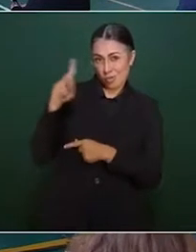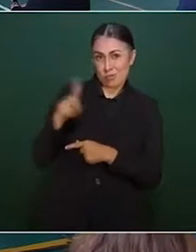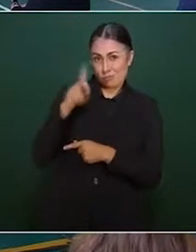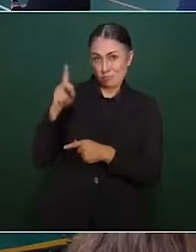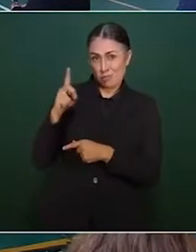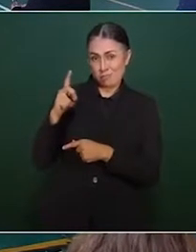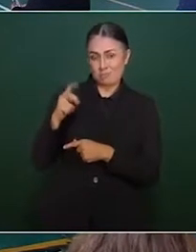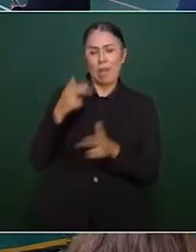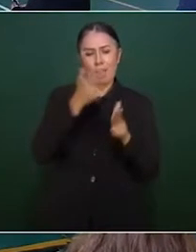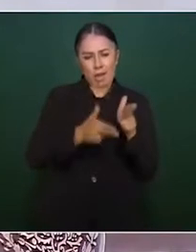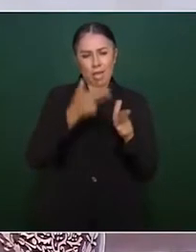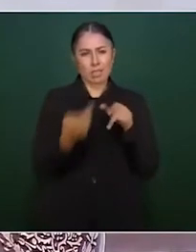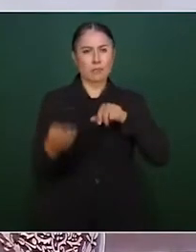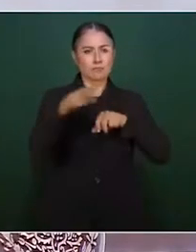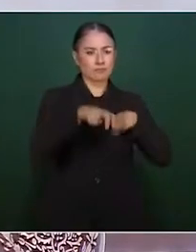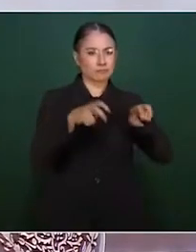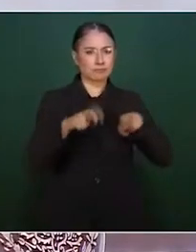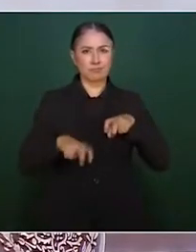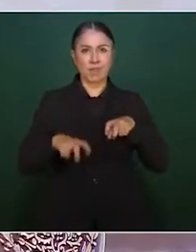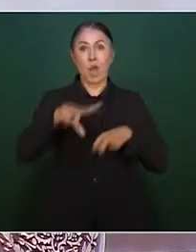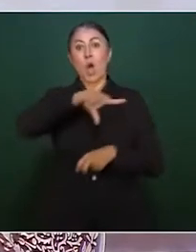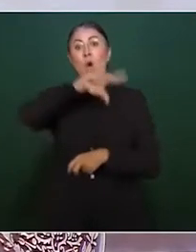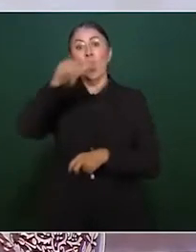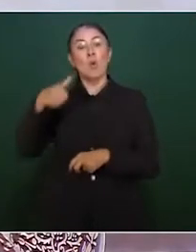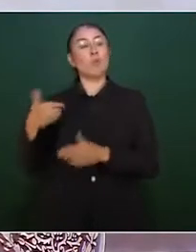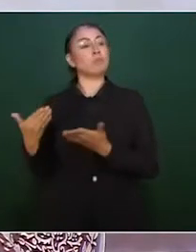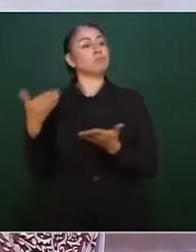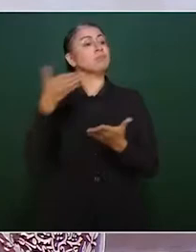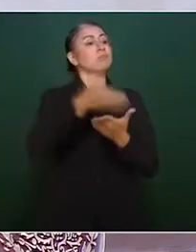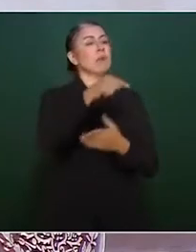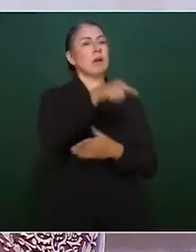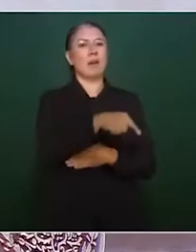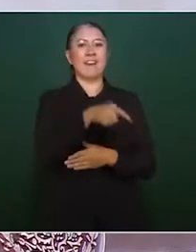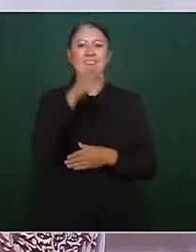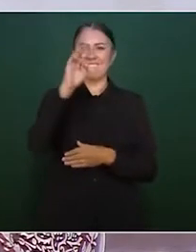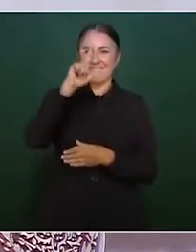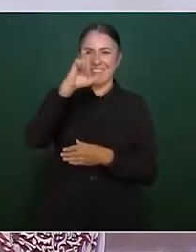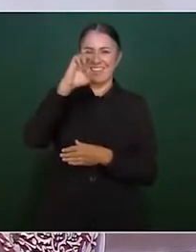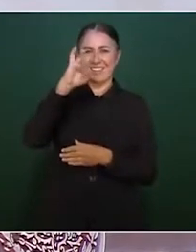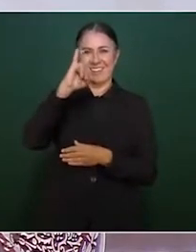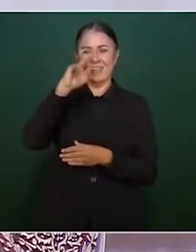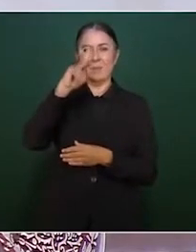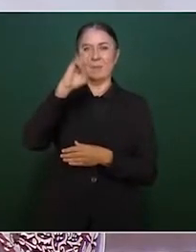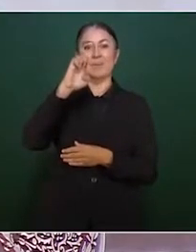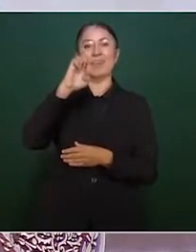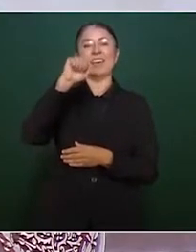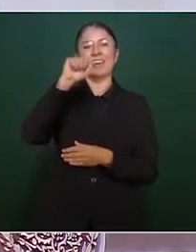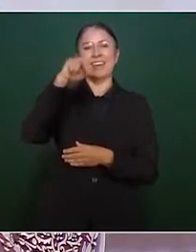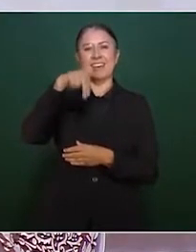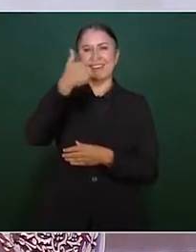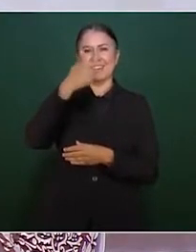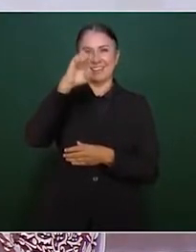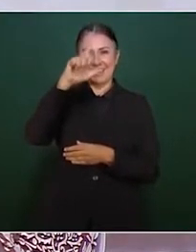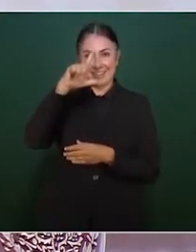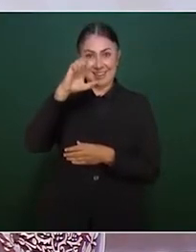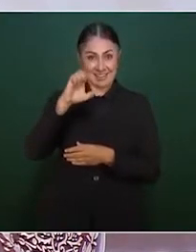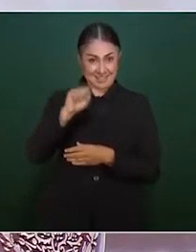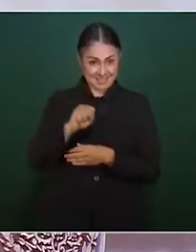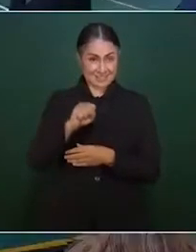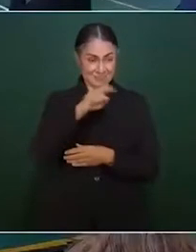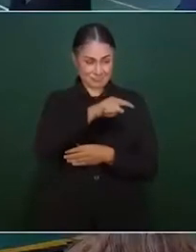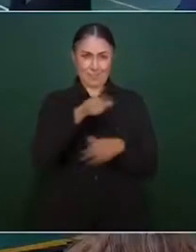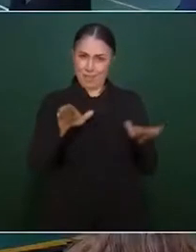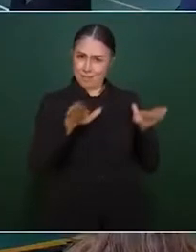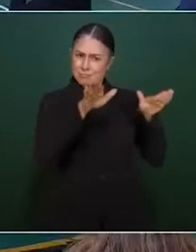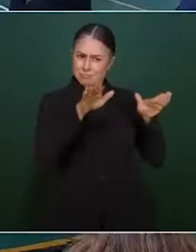inmediaciones del aeropuerto Felipe Ángeles. Este video, este es el video del presidente. La siguiente, por favor. A